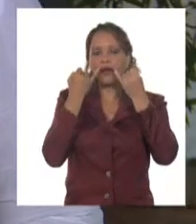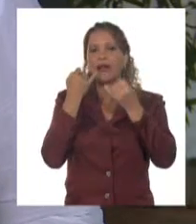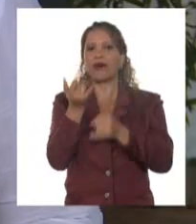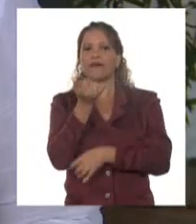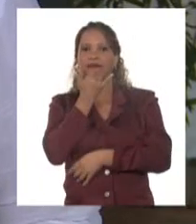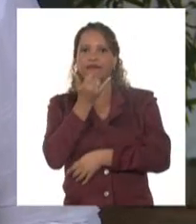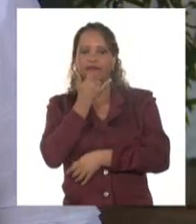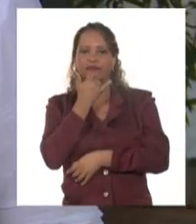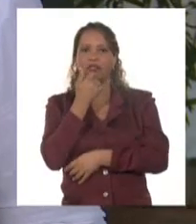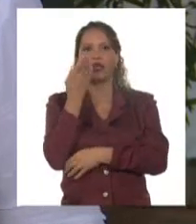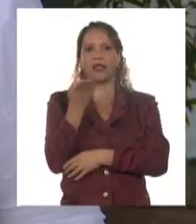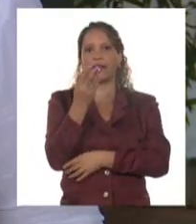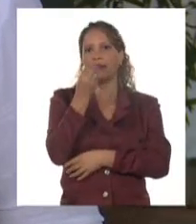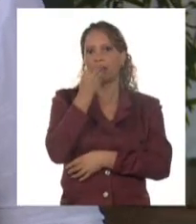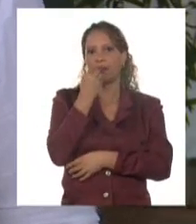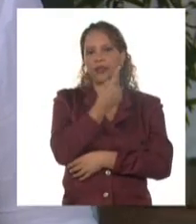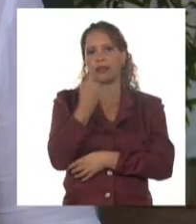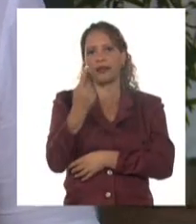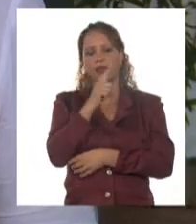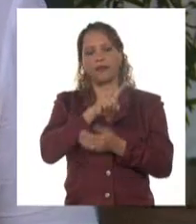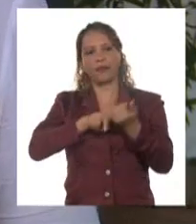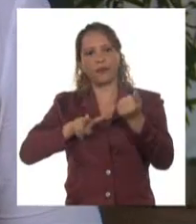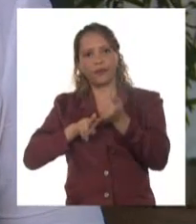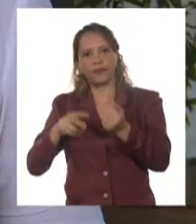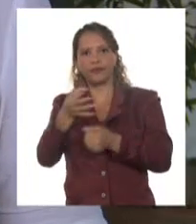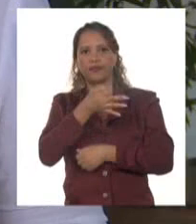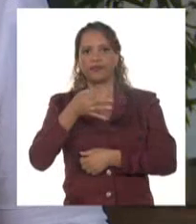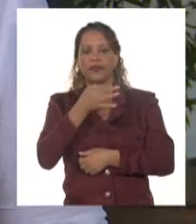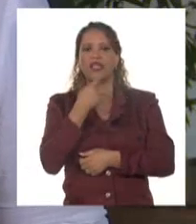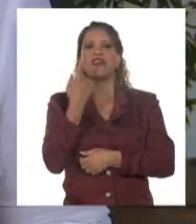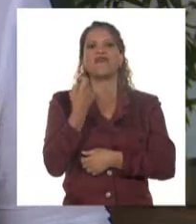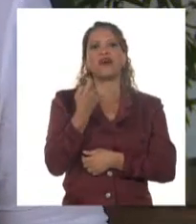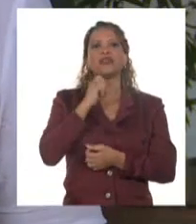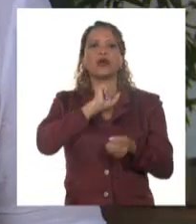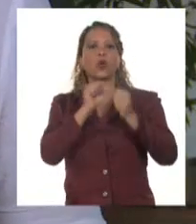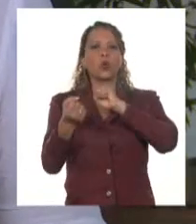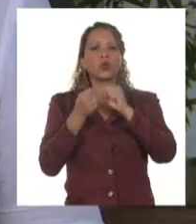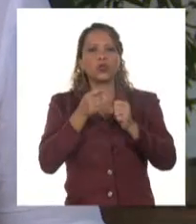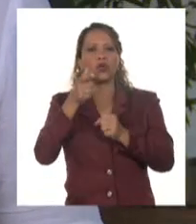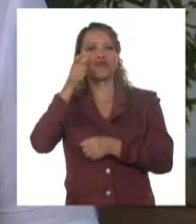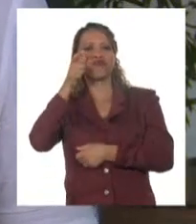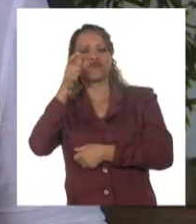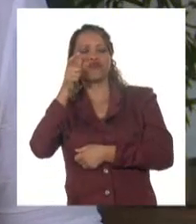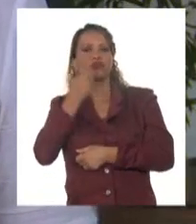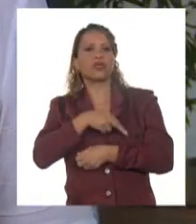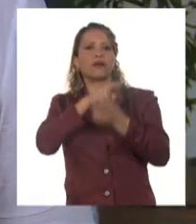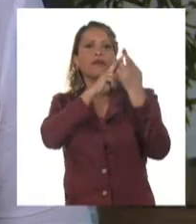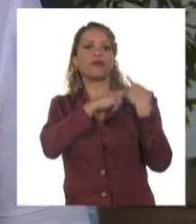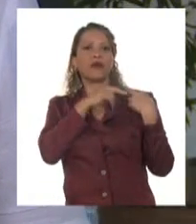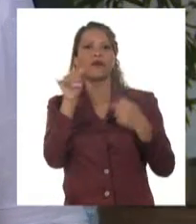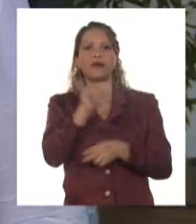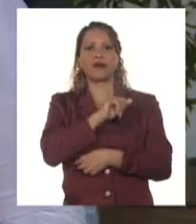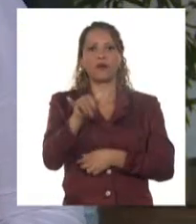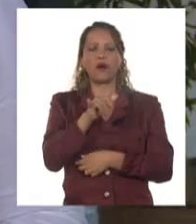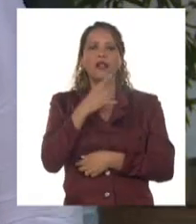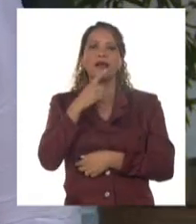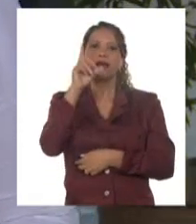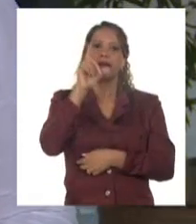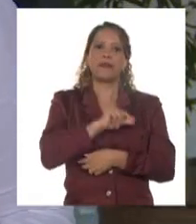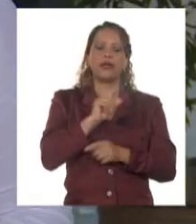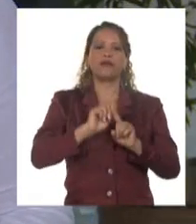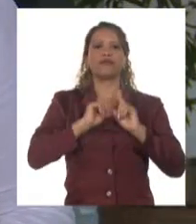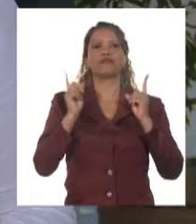demandas nutricionales de cada territorio, falta de control y chequeo de los responsables y también poca generalización